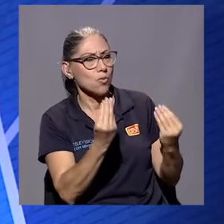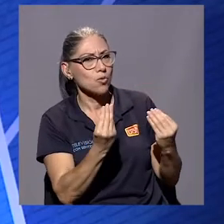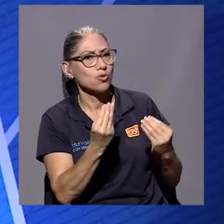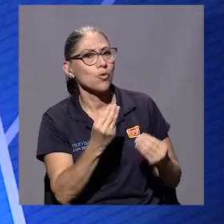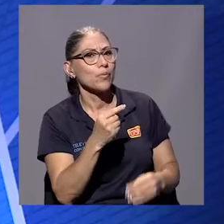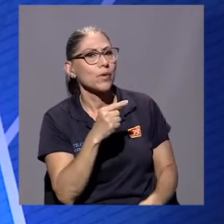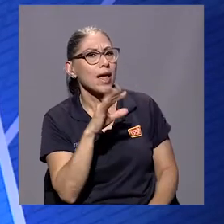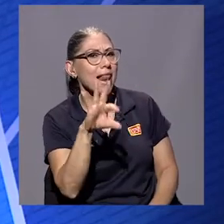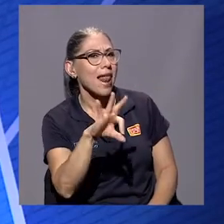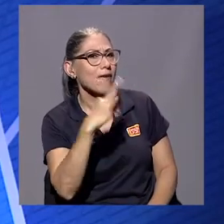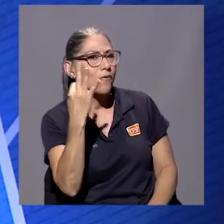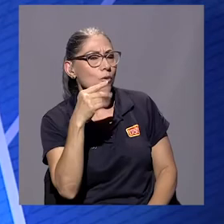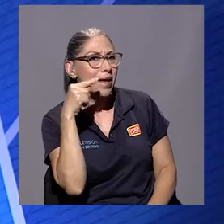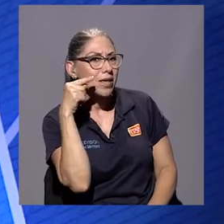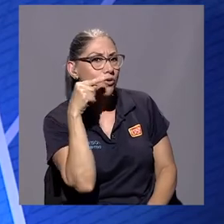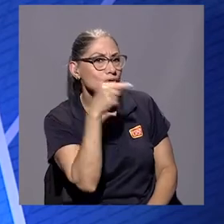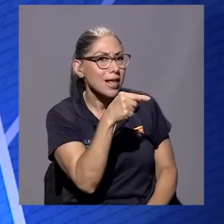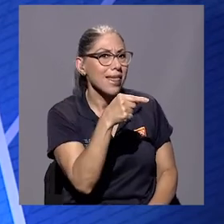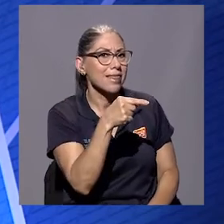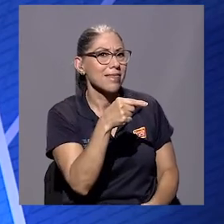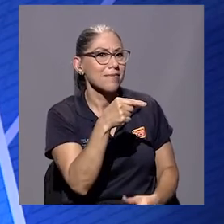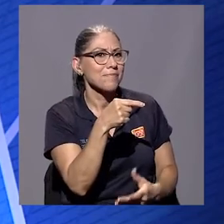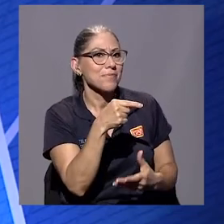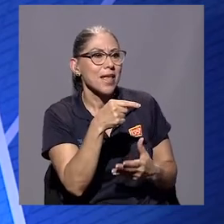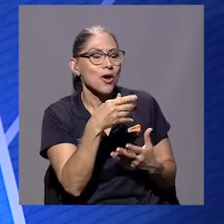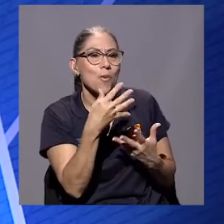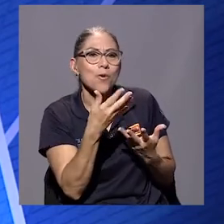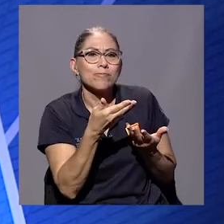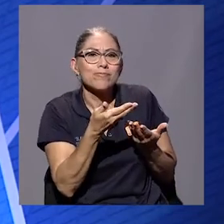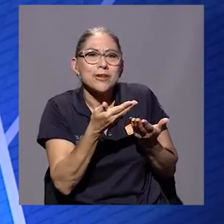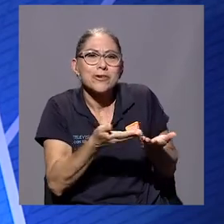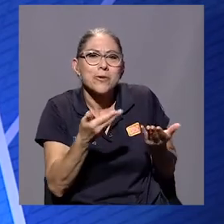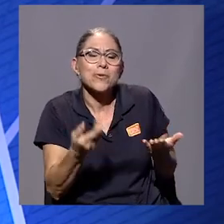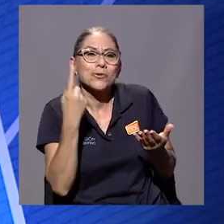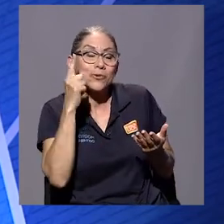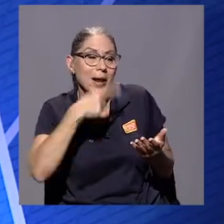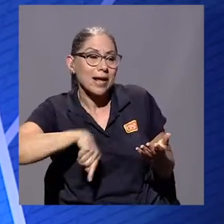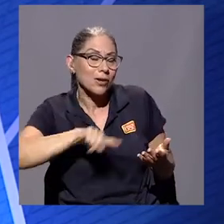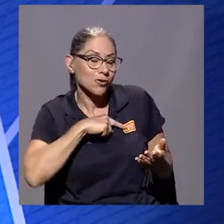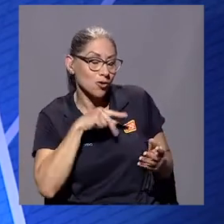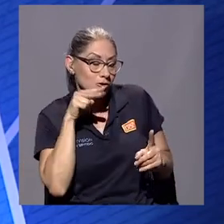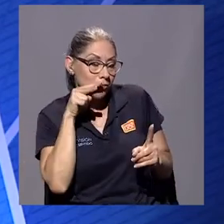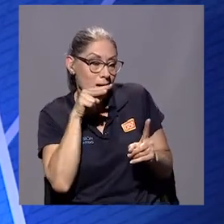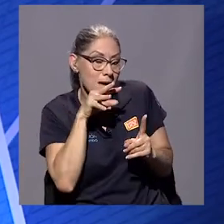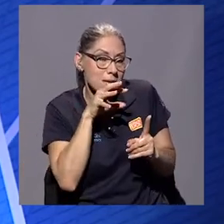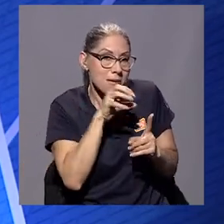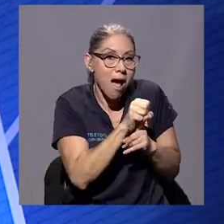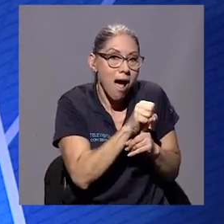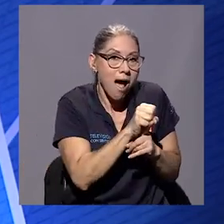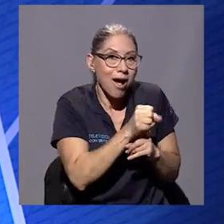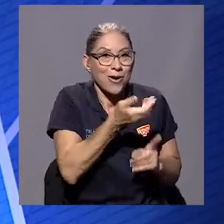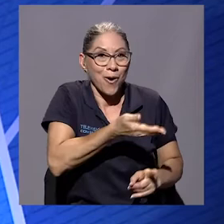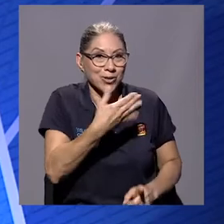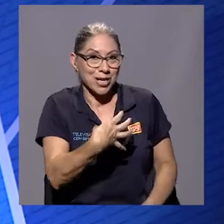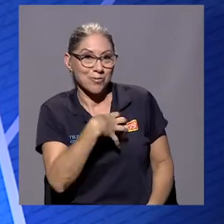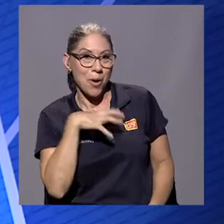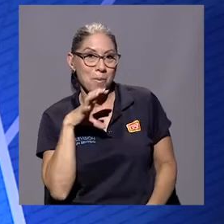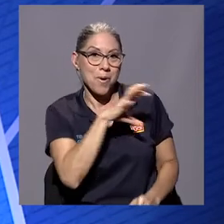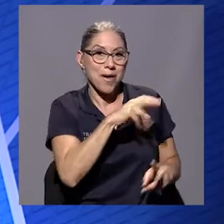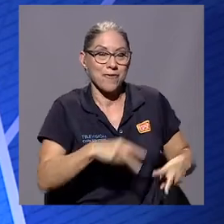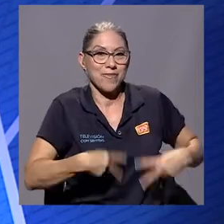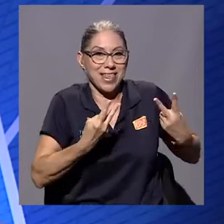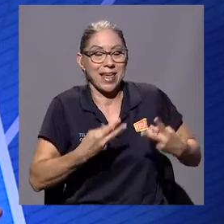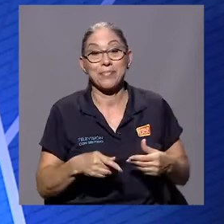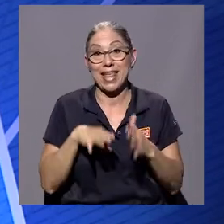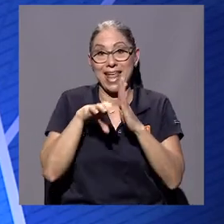en las que usted ha adquirido recursos para atraparnos son recursos muy propios inclusive de su vida. Por ejemplo, hay